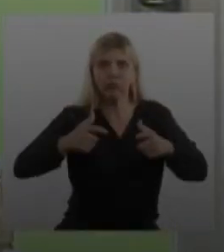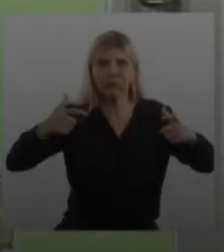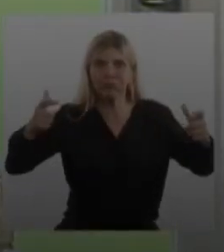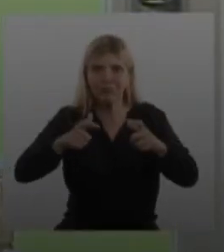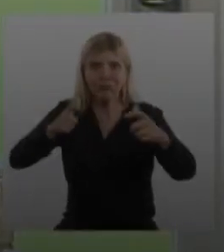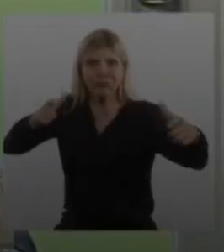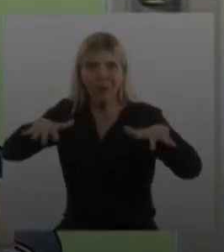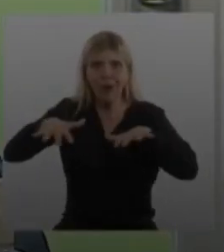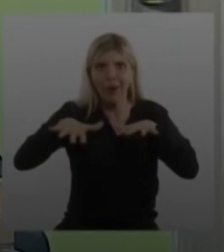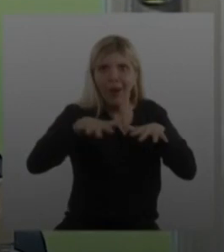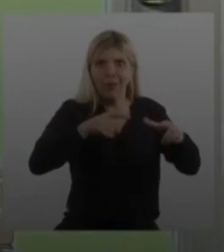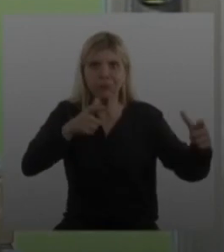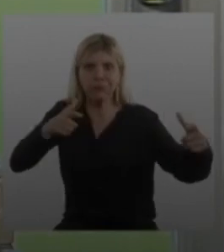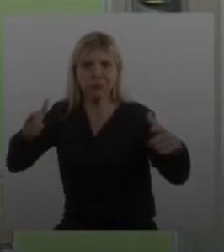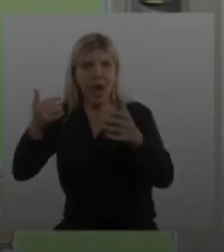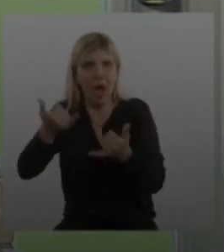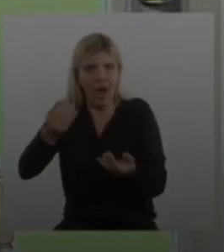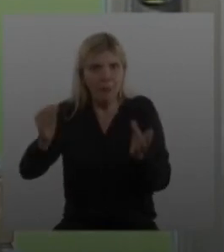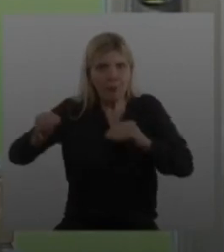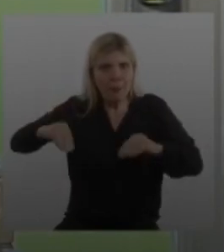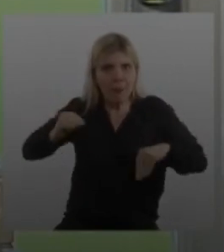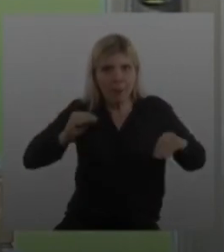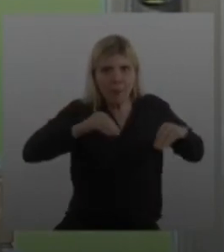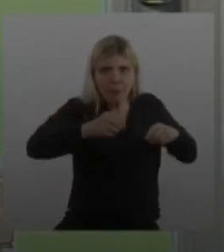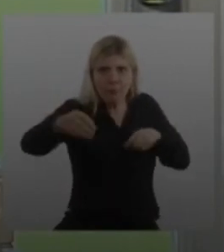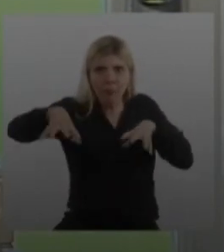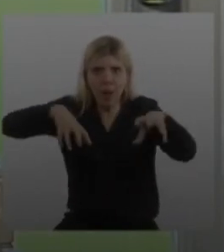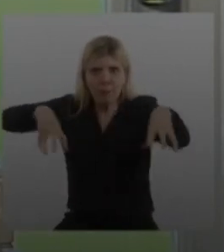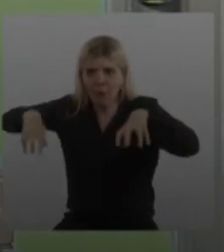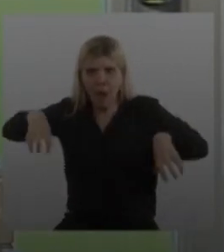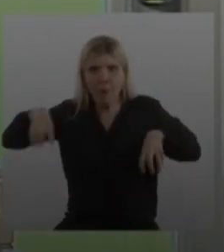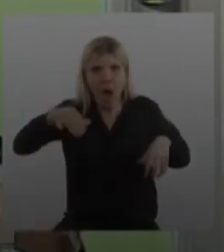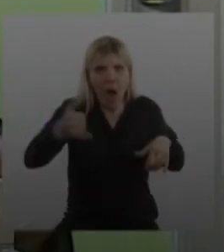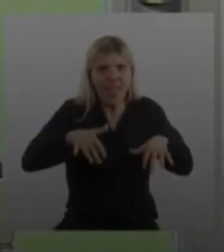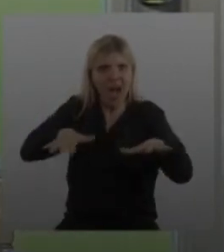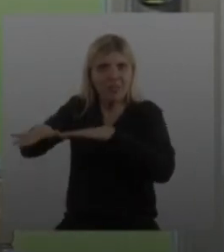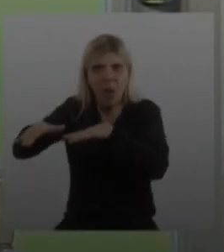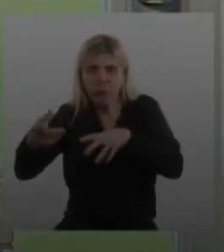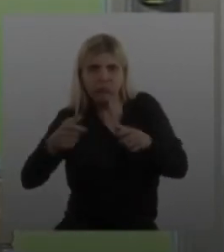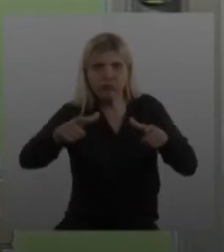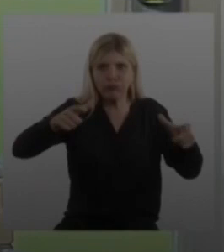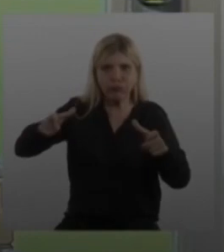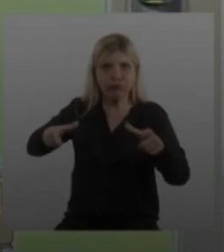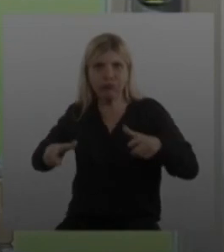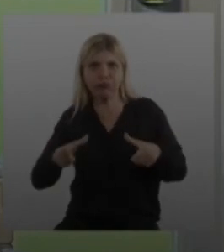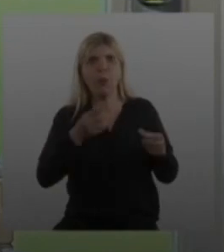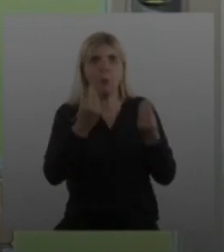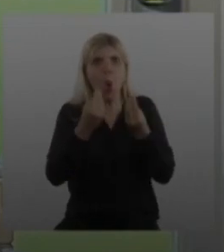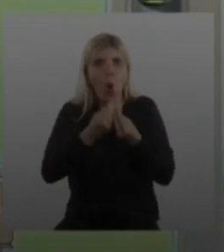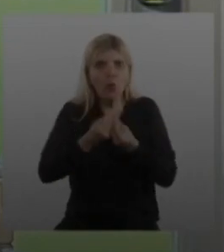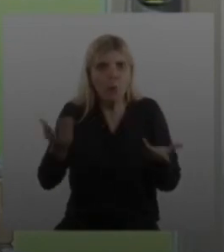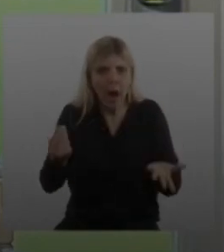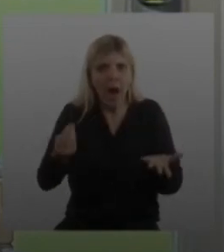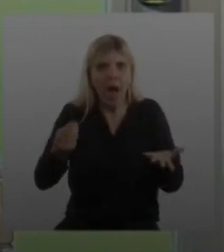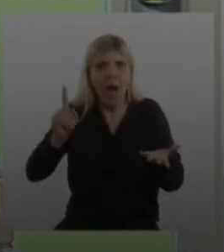Empiezan a tallar un montón de actividades que confluyen en la actividad de construir,